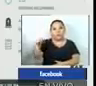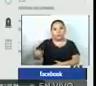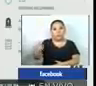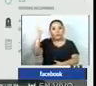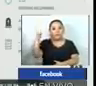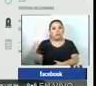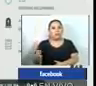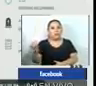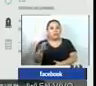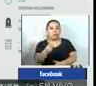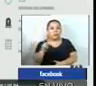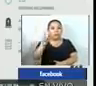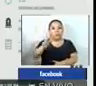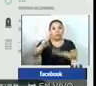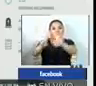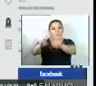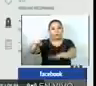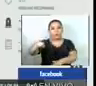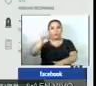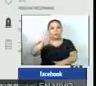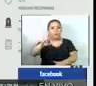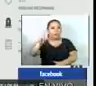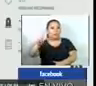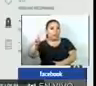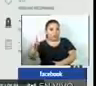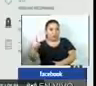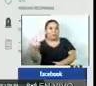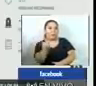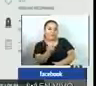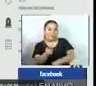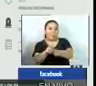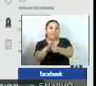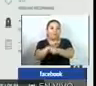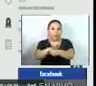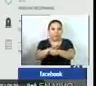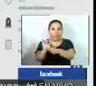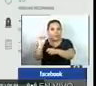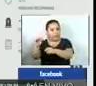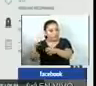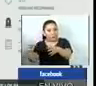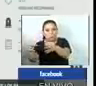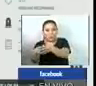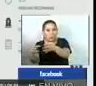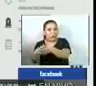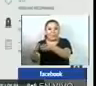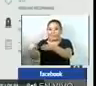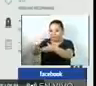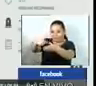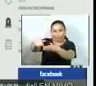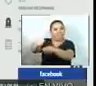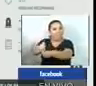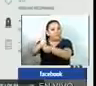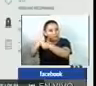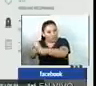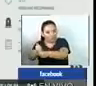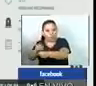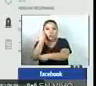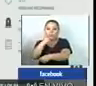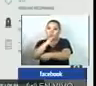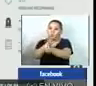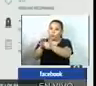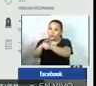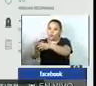confirmados 26,511 casos esos son los que se confirman y de casos